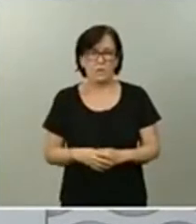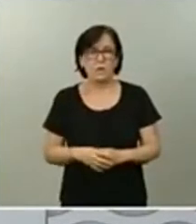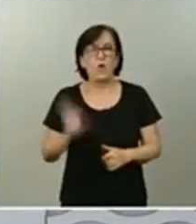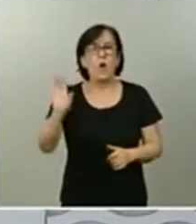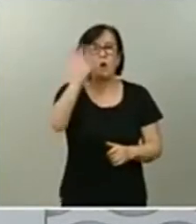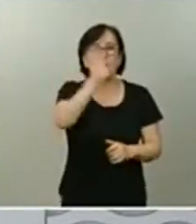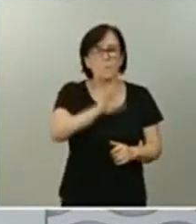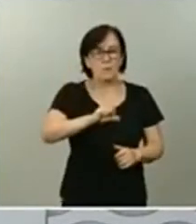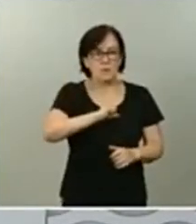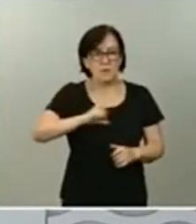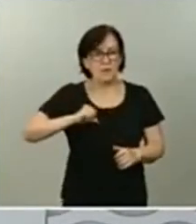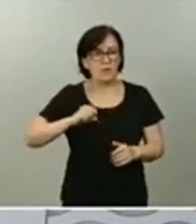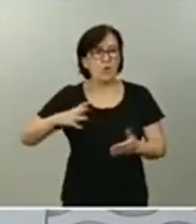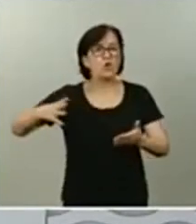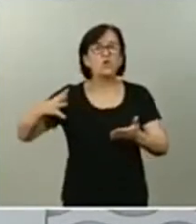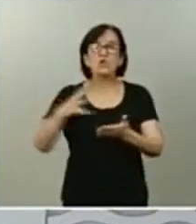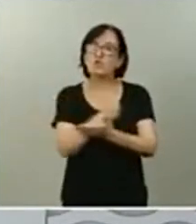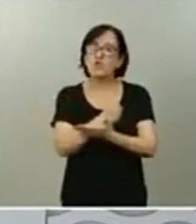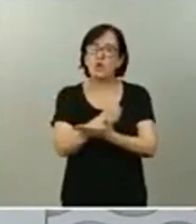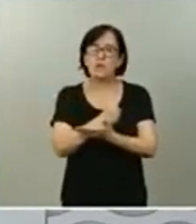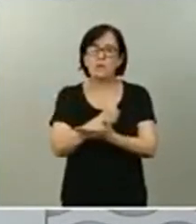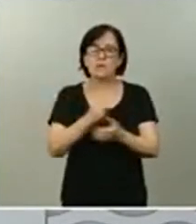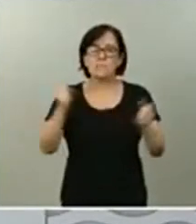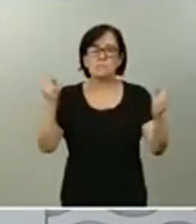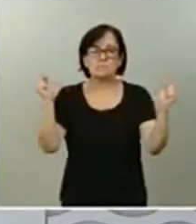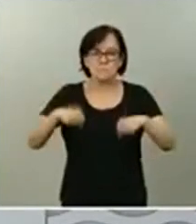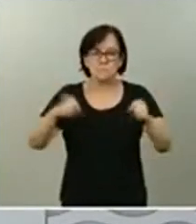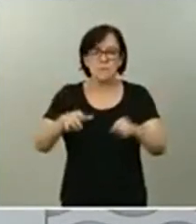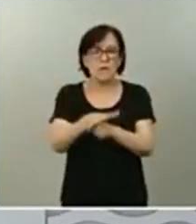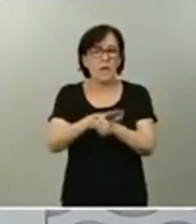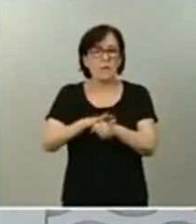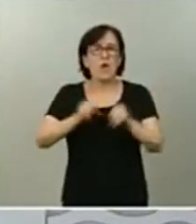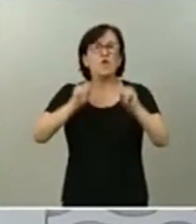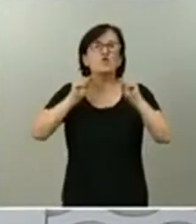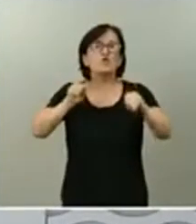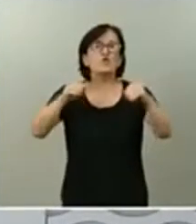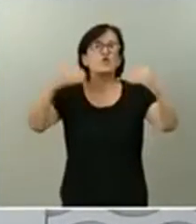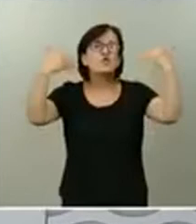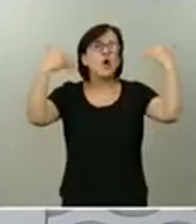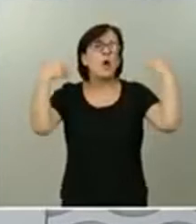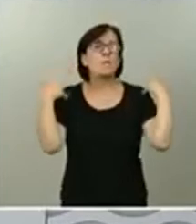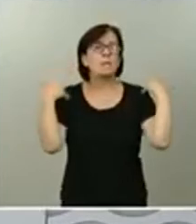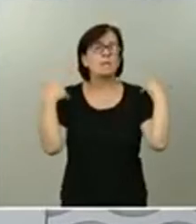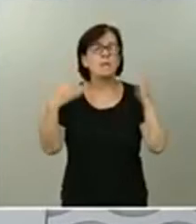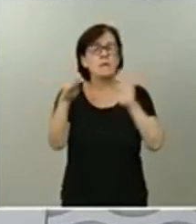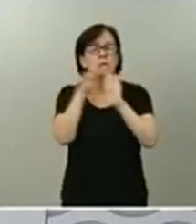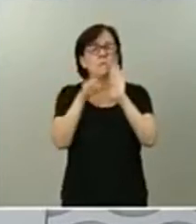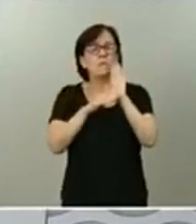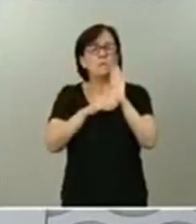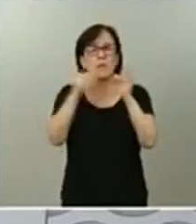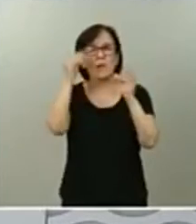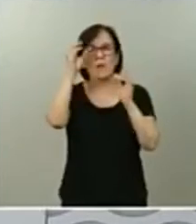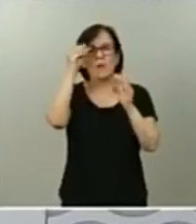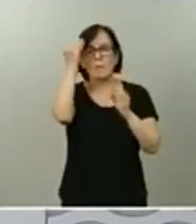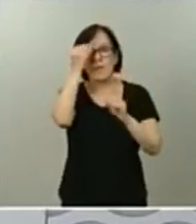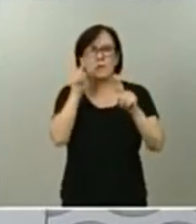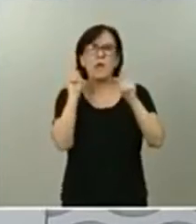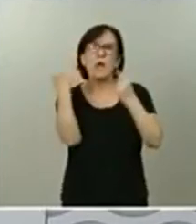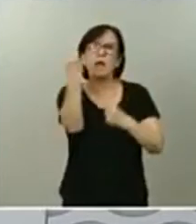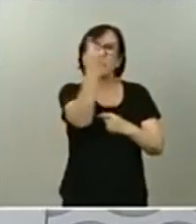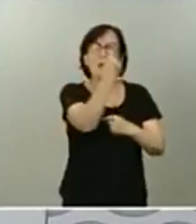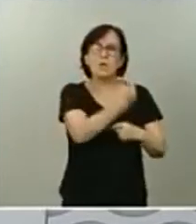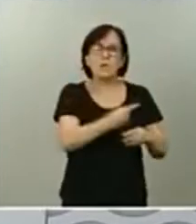todas están adoptando en el ámbito de sus competencias las medidas que consideran necesarias de cara a